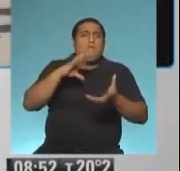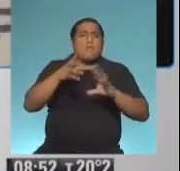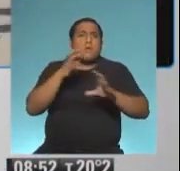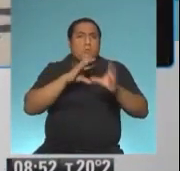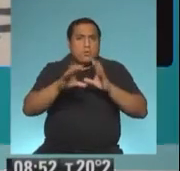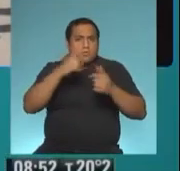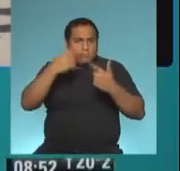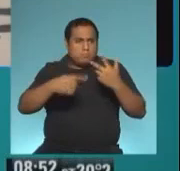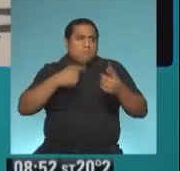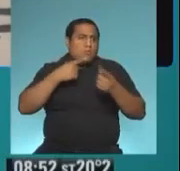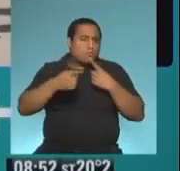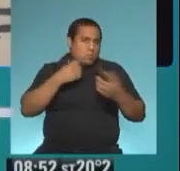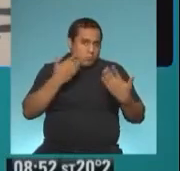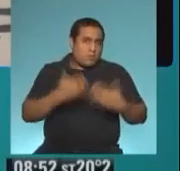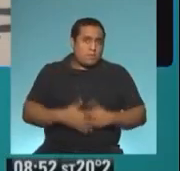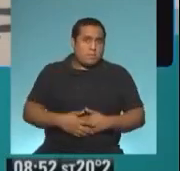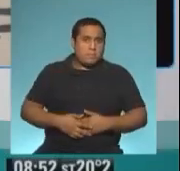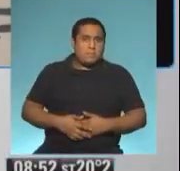consultas.